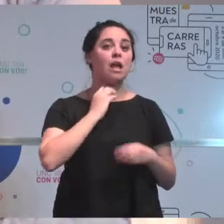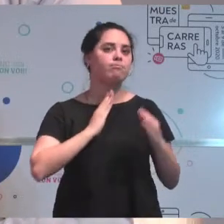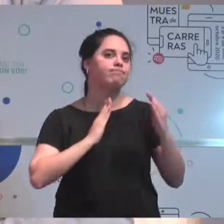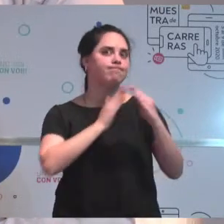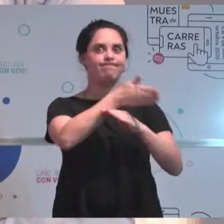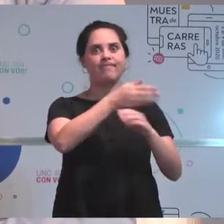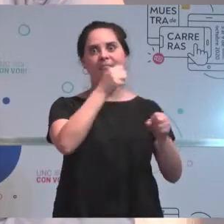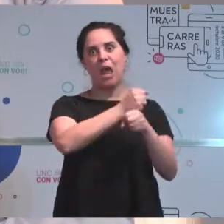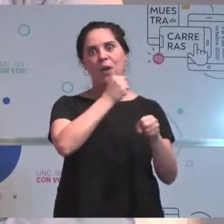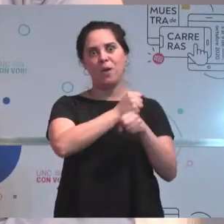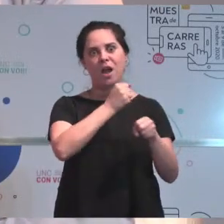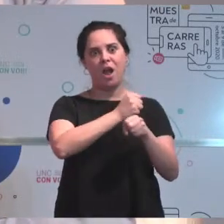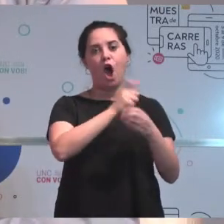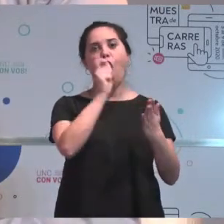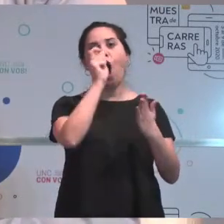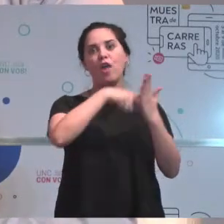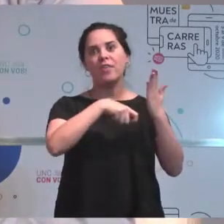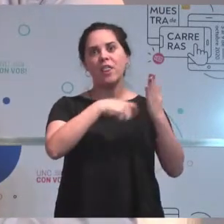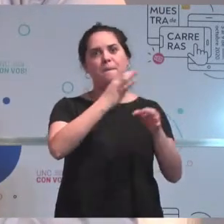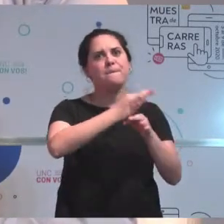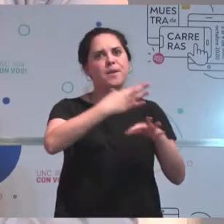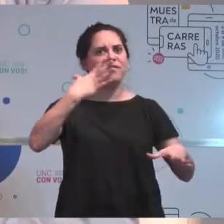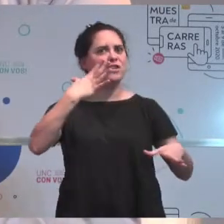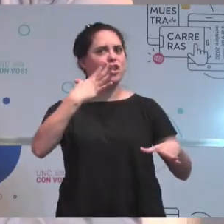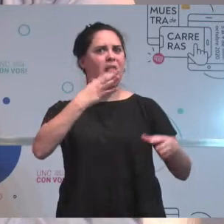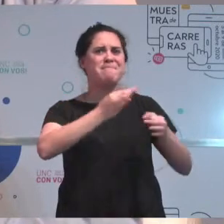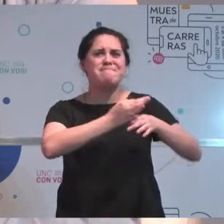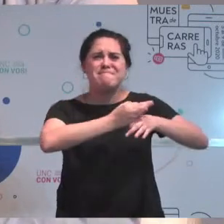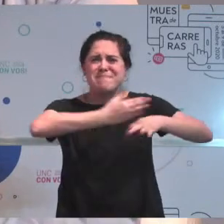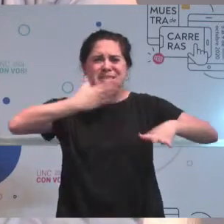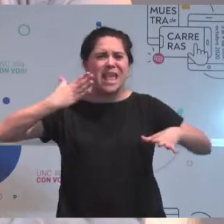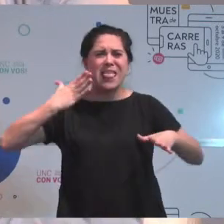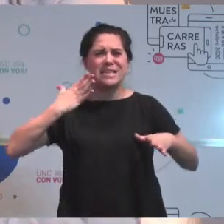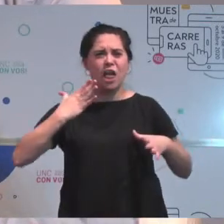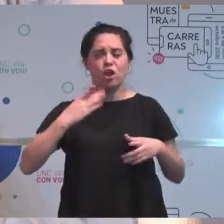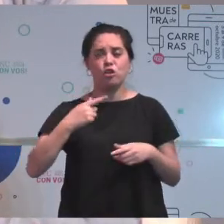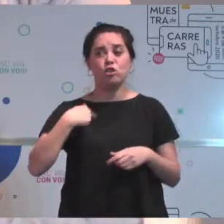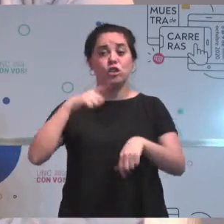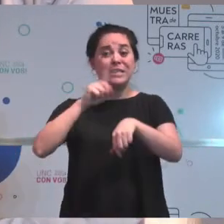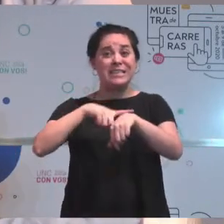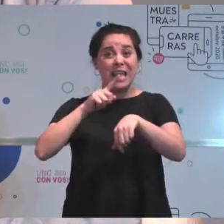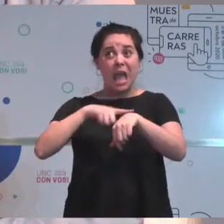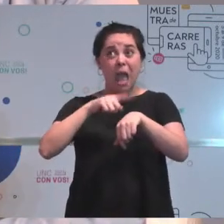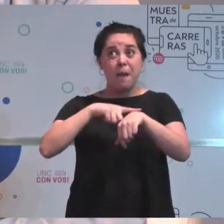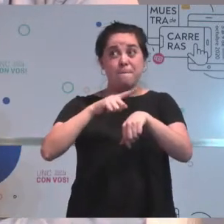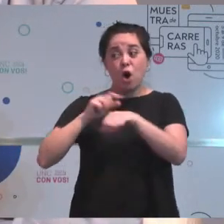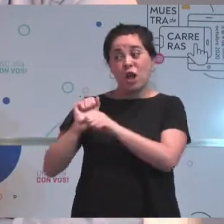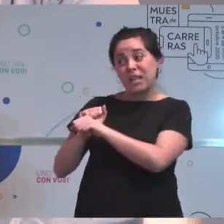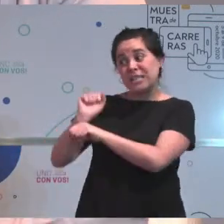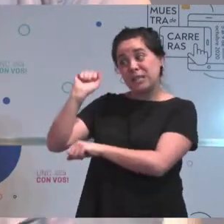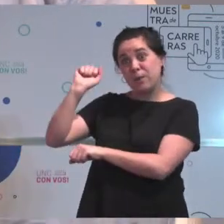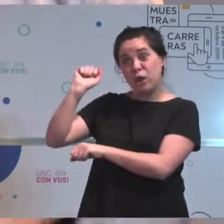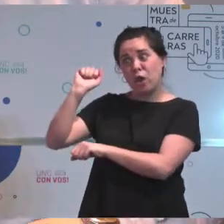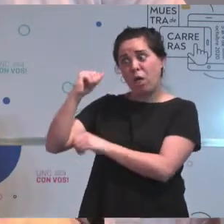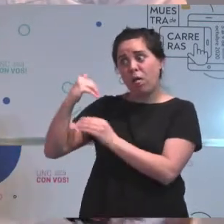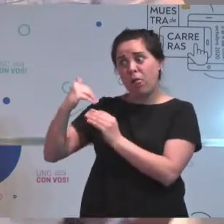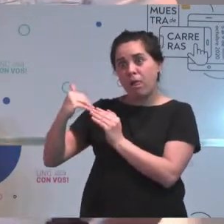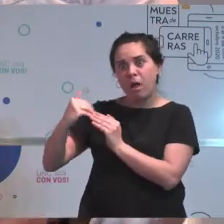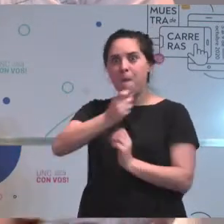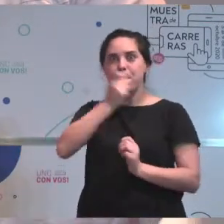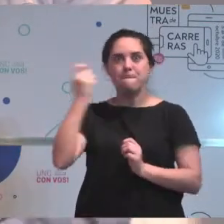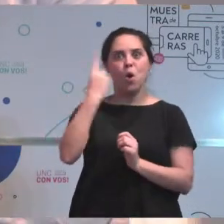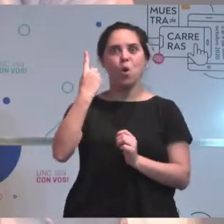profesional especializado. Bien, a pesar de que, bueno, no tenía mucho tiempo de recibido y una experiencia